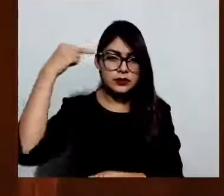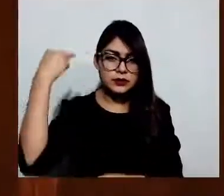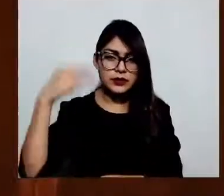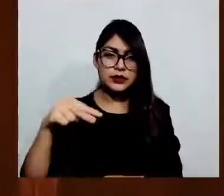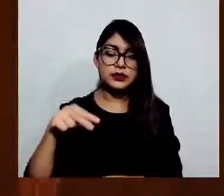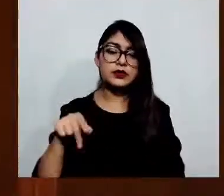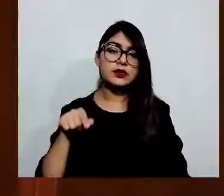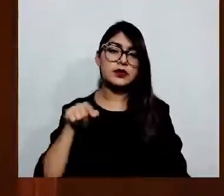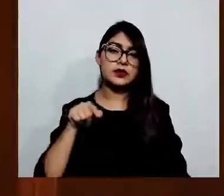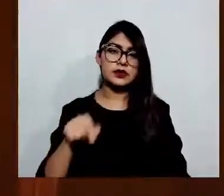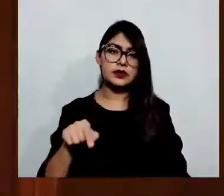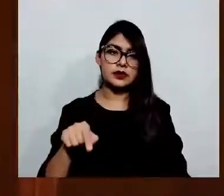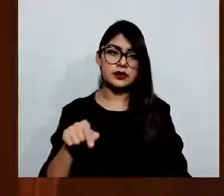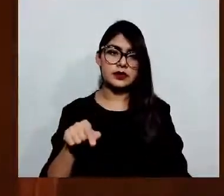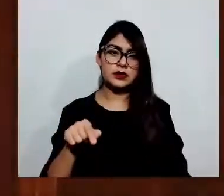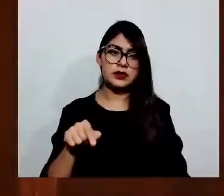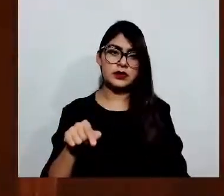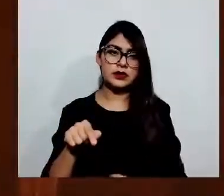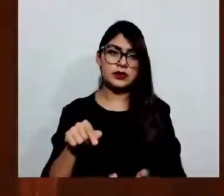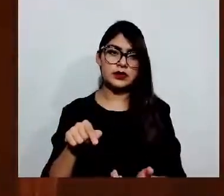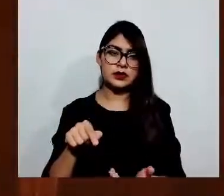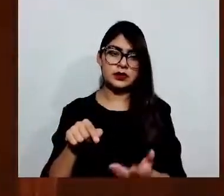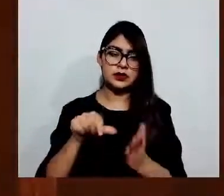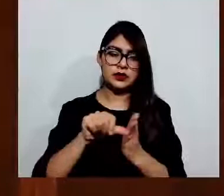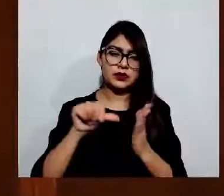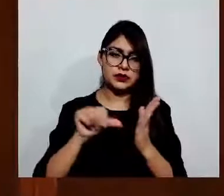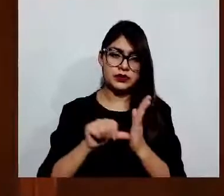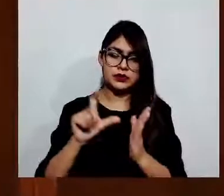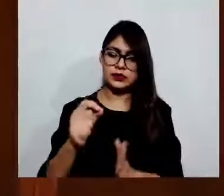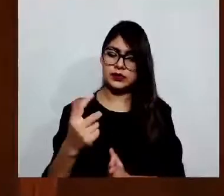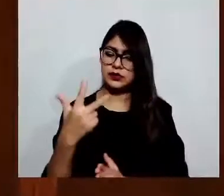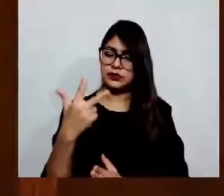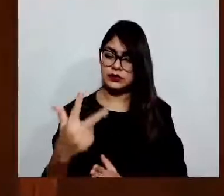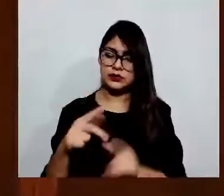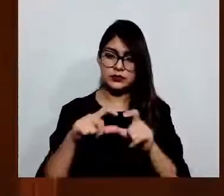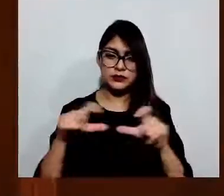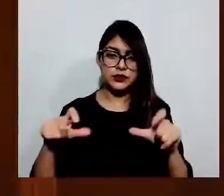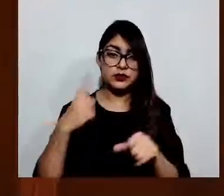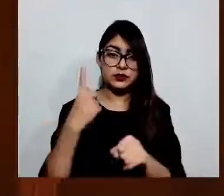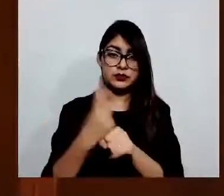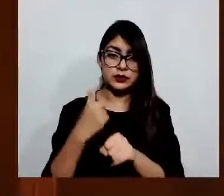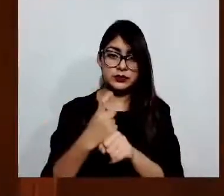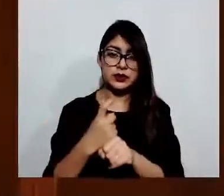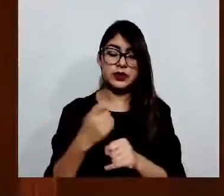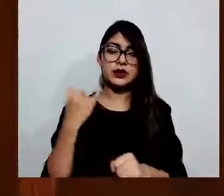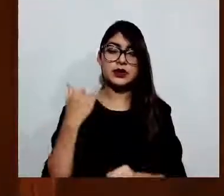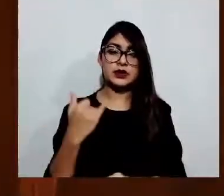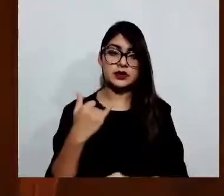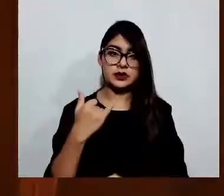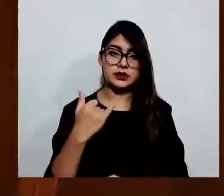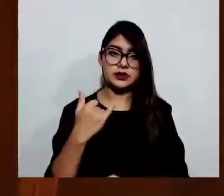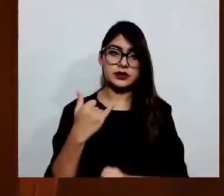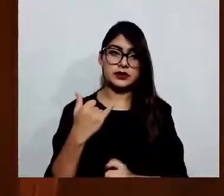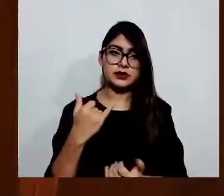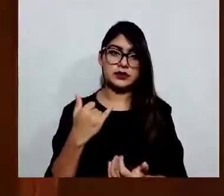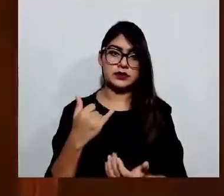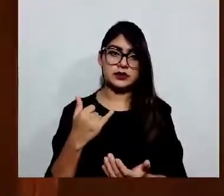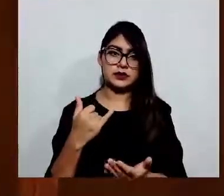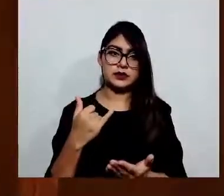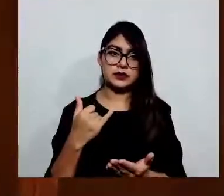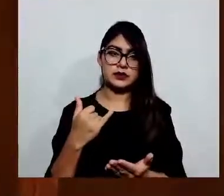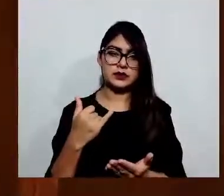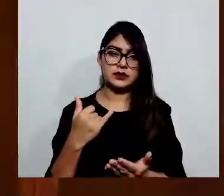28, fracción primera y… perdón, fracción primera